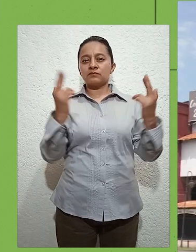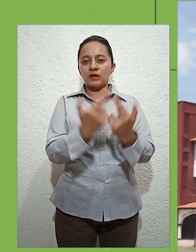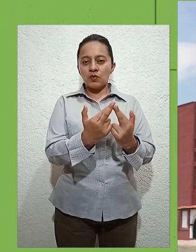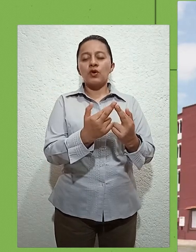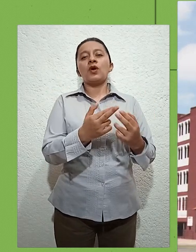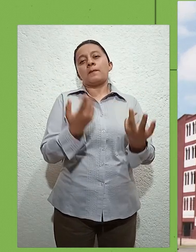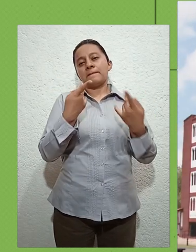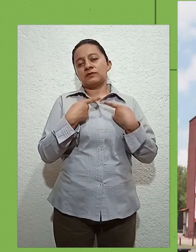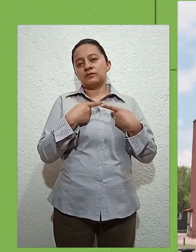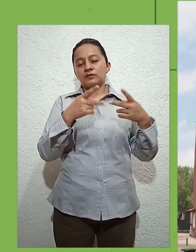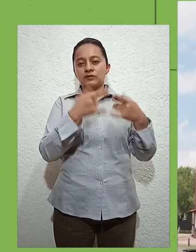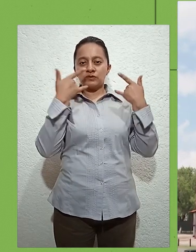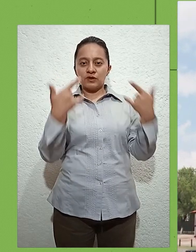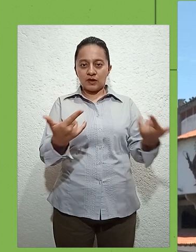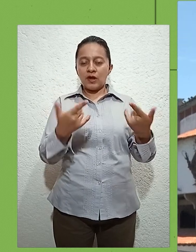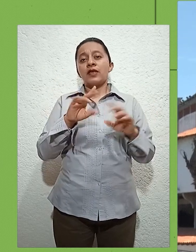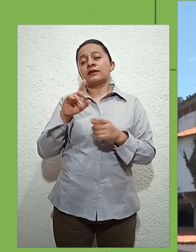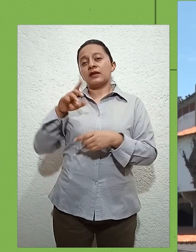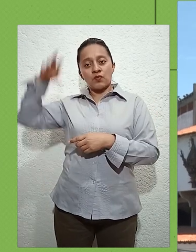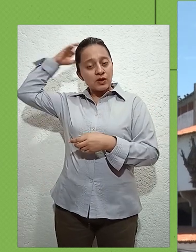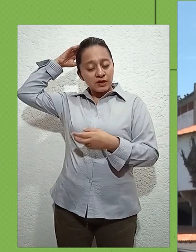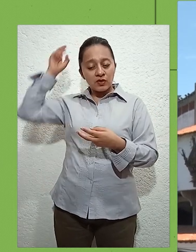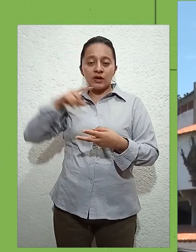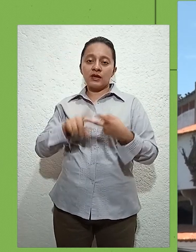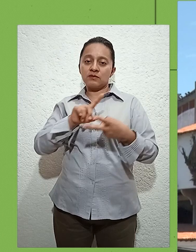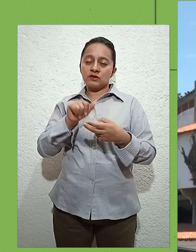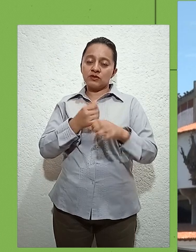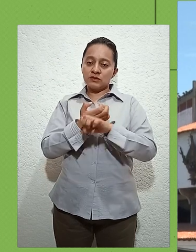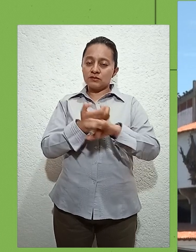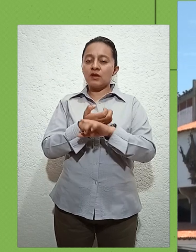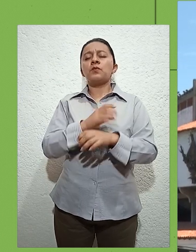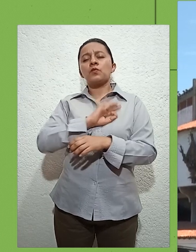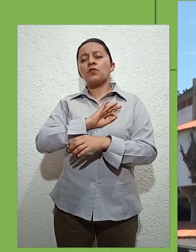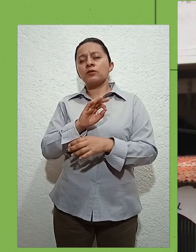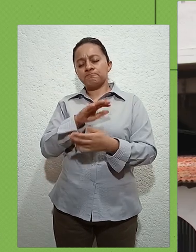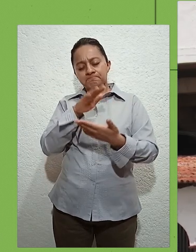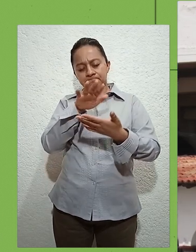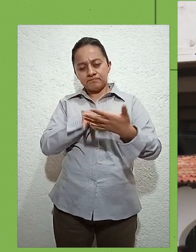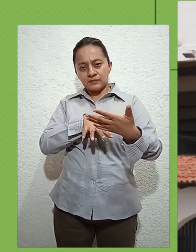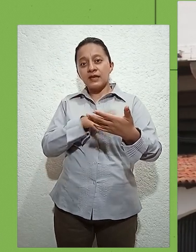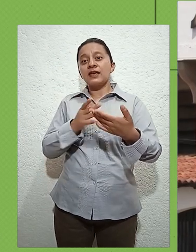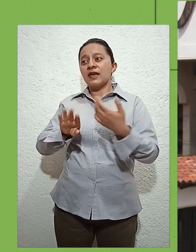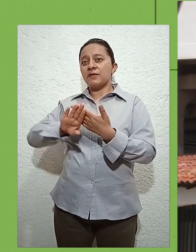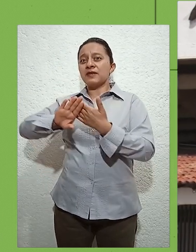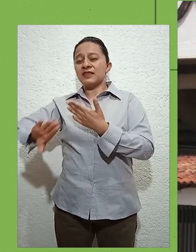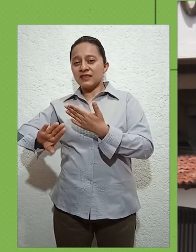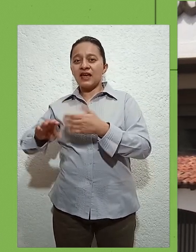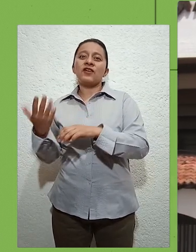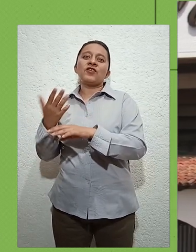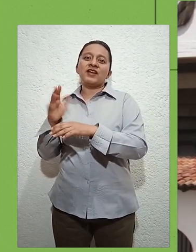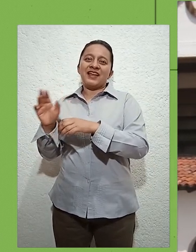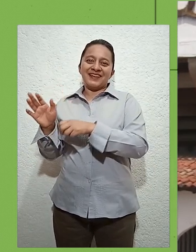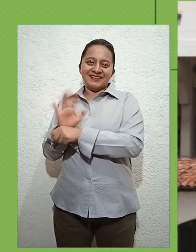aterrizando los argumentos y evitar que pase lo que ocurrió con el cine plaza, cuya fachada fue destruida para cambiar a una tienda